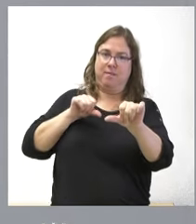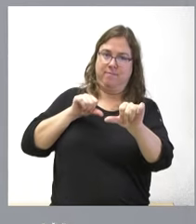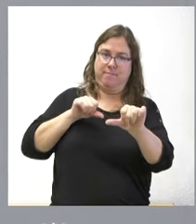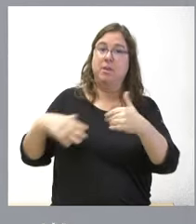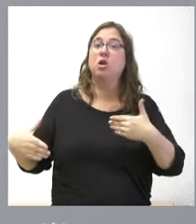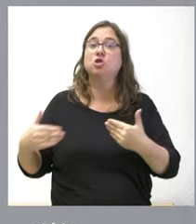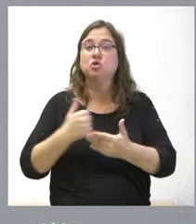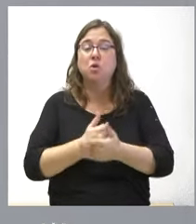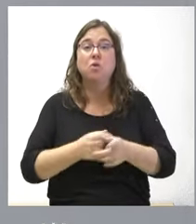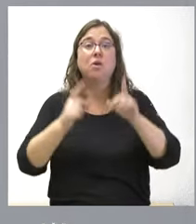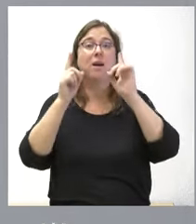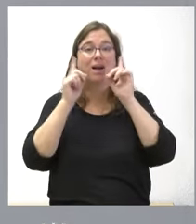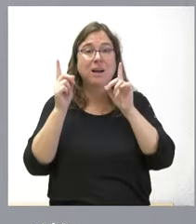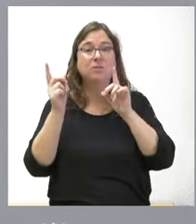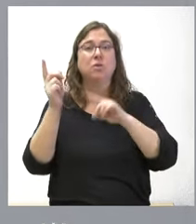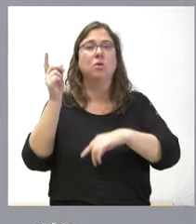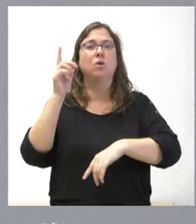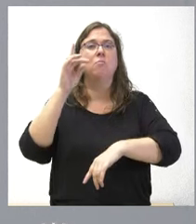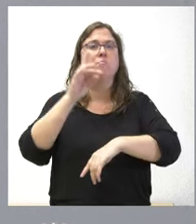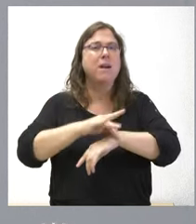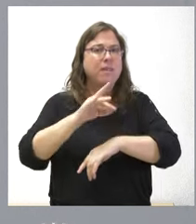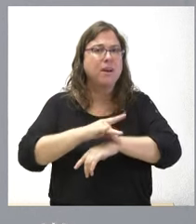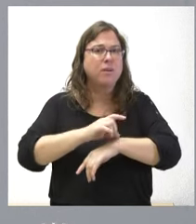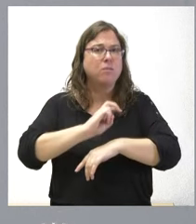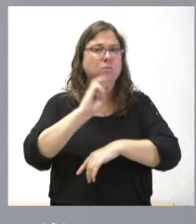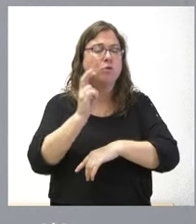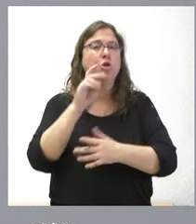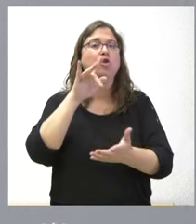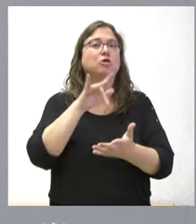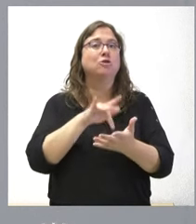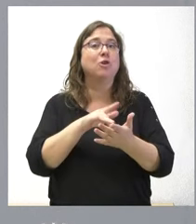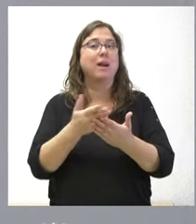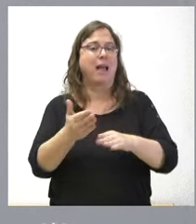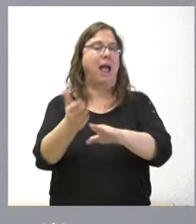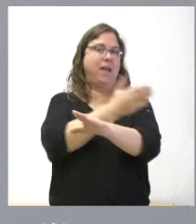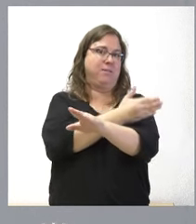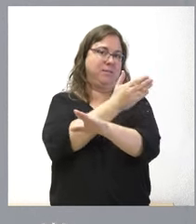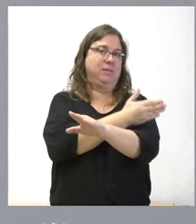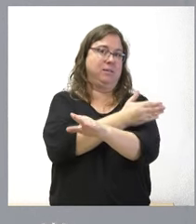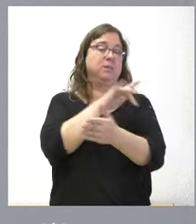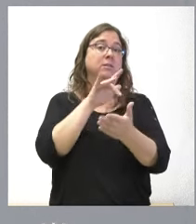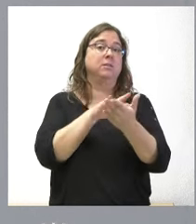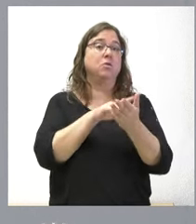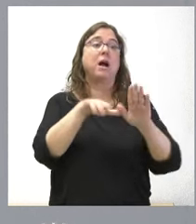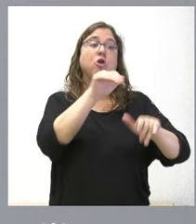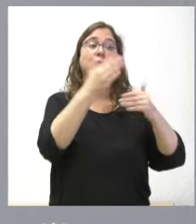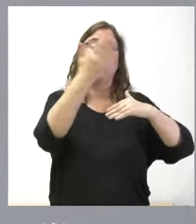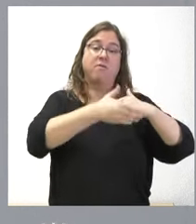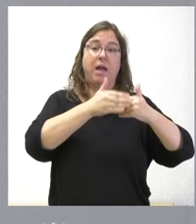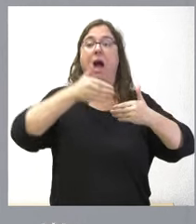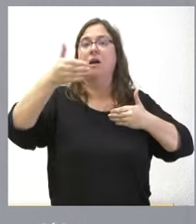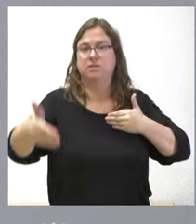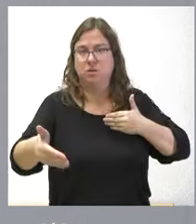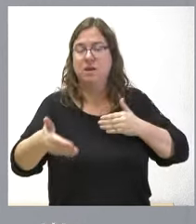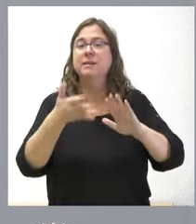las indemnizaciones que pudiéramos abordar del pasado desde el momento de la presentación de la convocatoria es decir que en esta ocasión